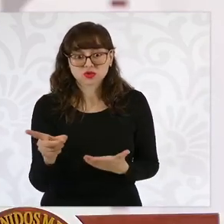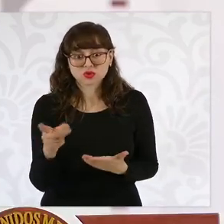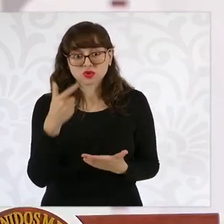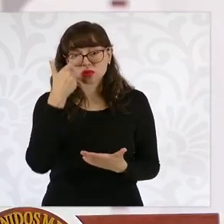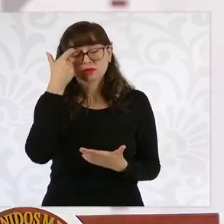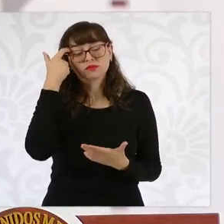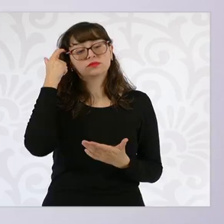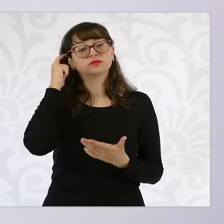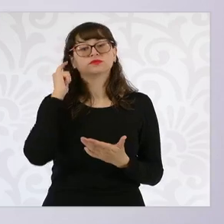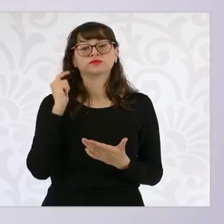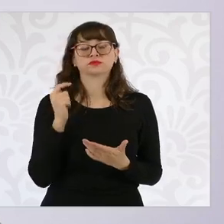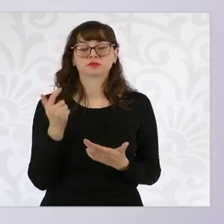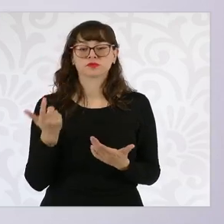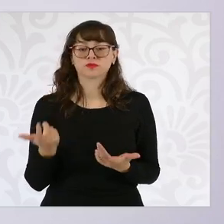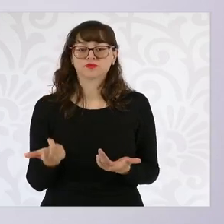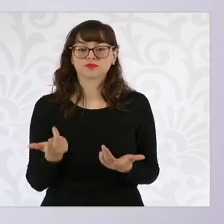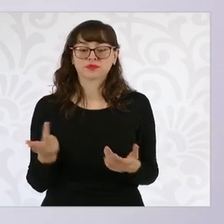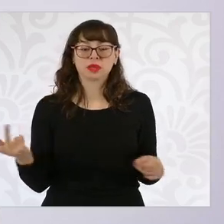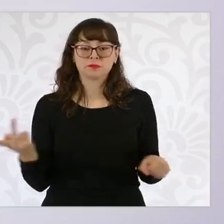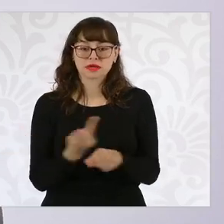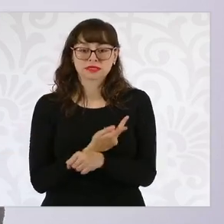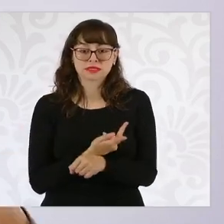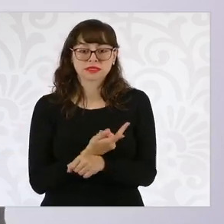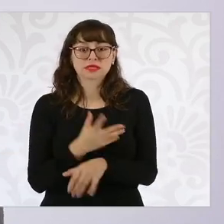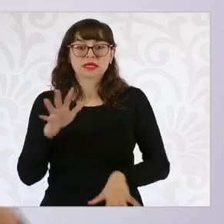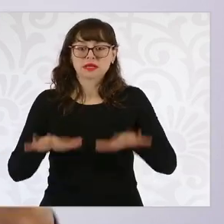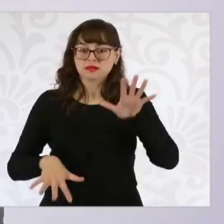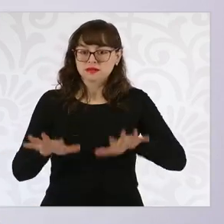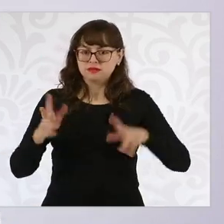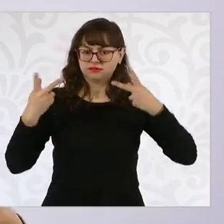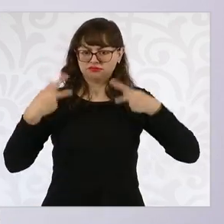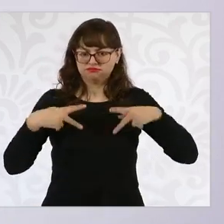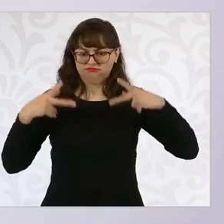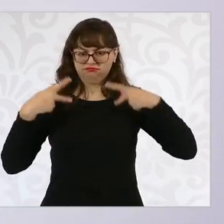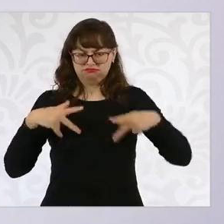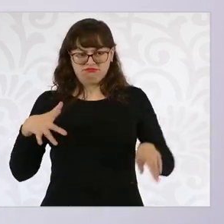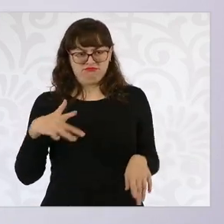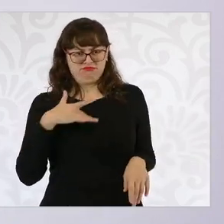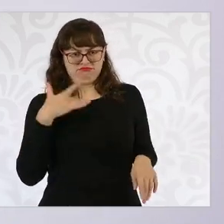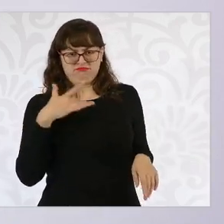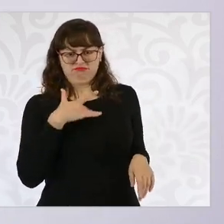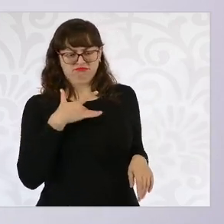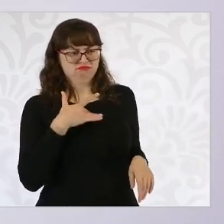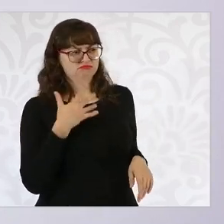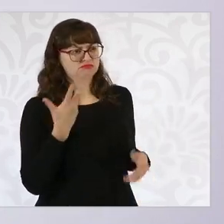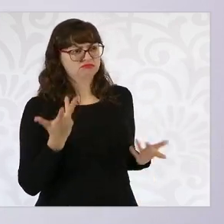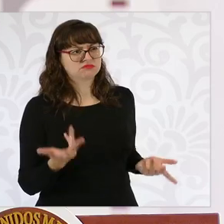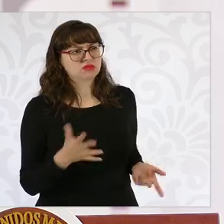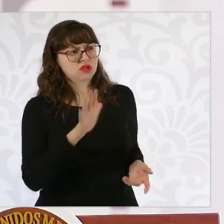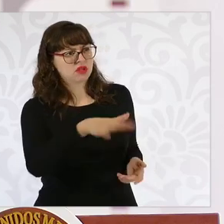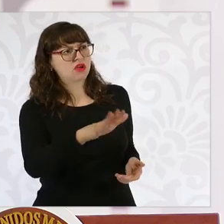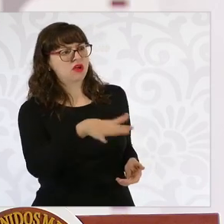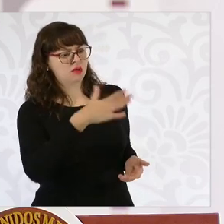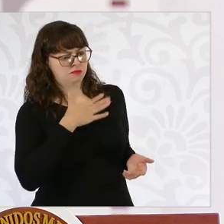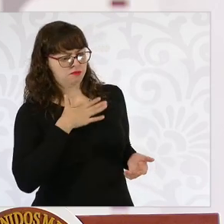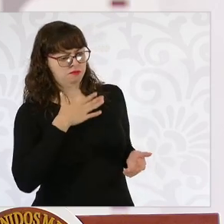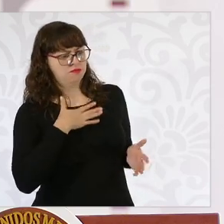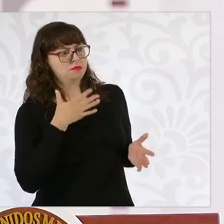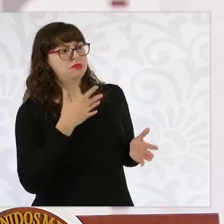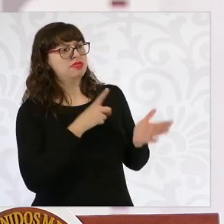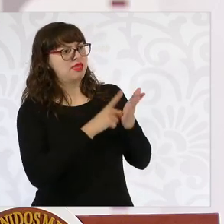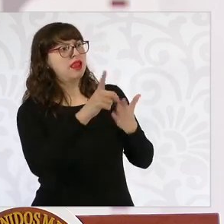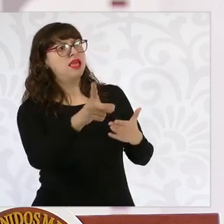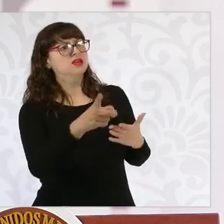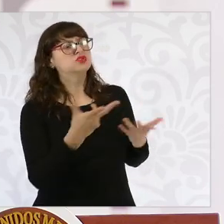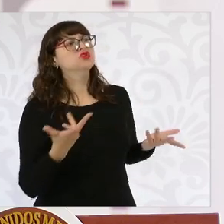alguna omisión por parte nuestra, el ciudadano se ampara y le resolvemos. ¿Por qué? Porque ya está consciente de su